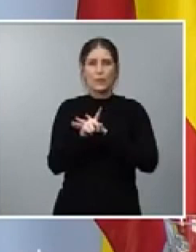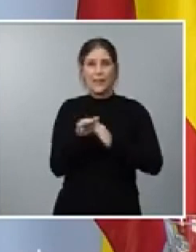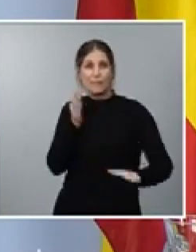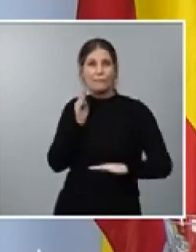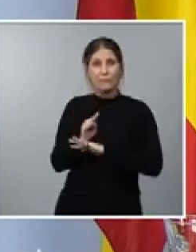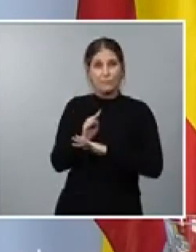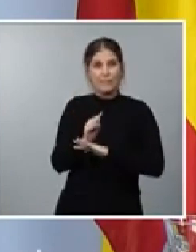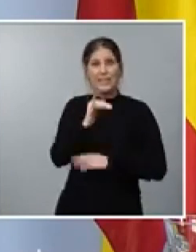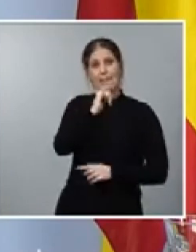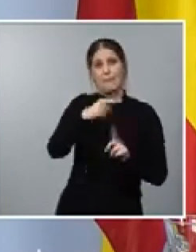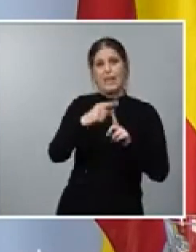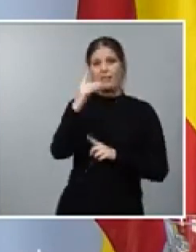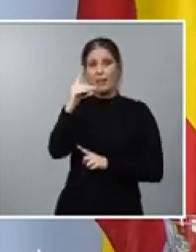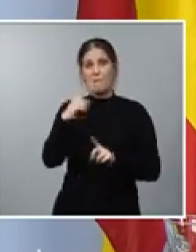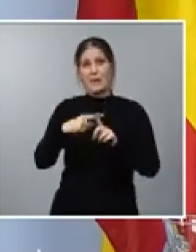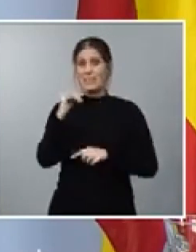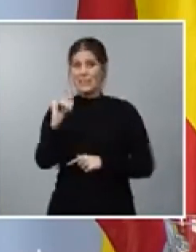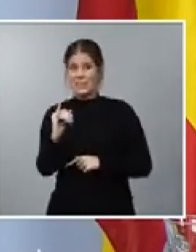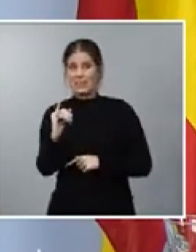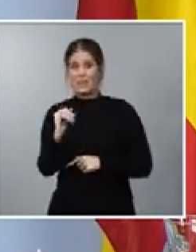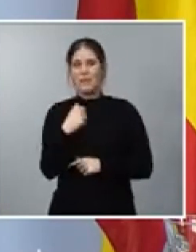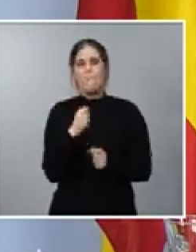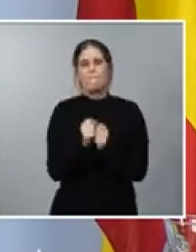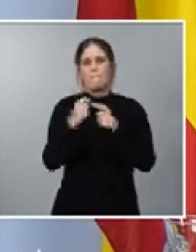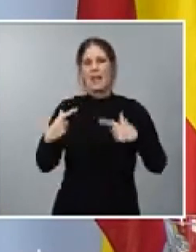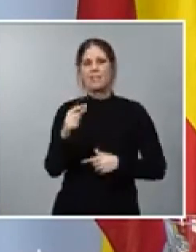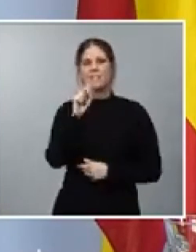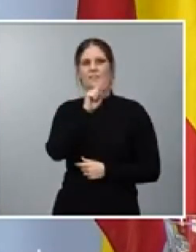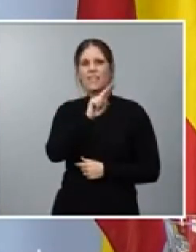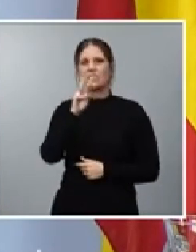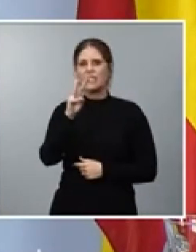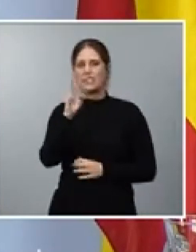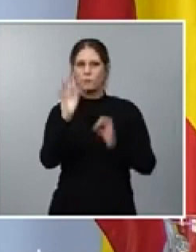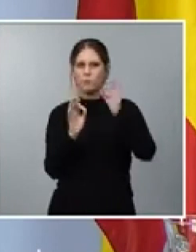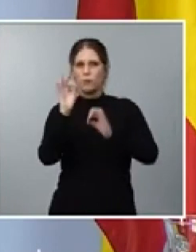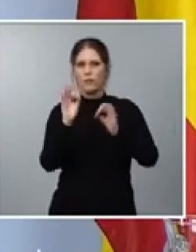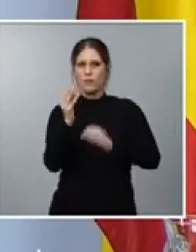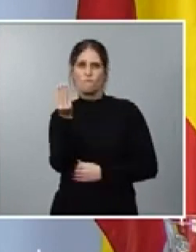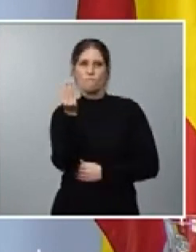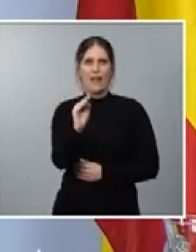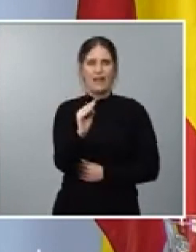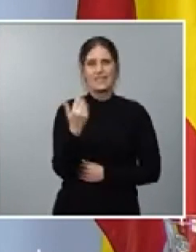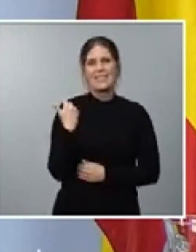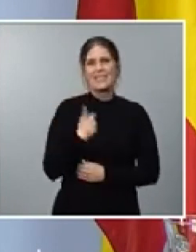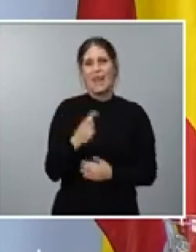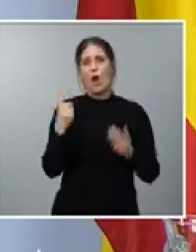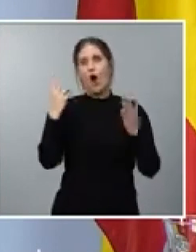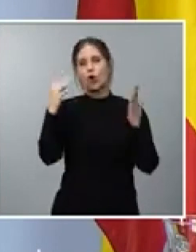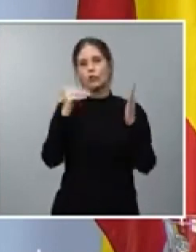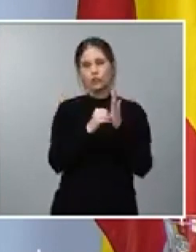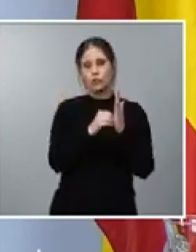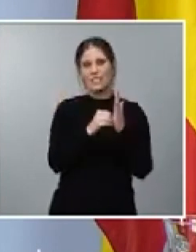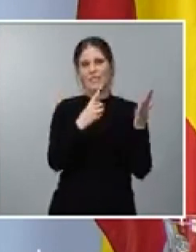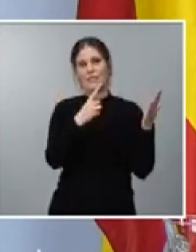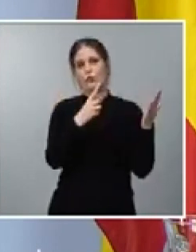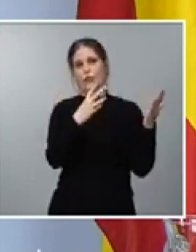Estado en IMAX de Magí se ha aumentado un 23%, alcanzando ya los 8.673